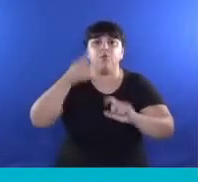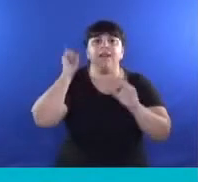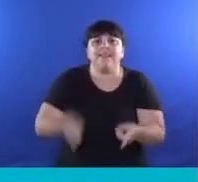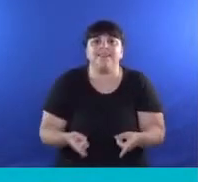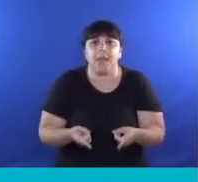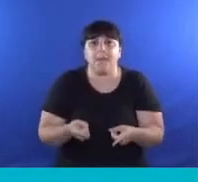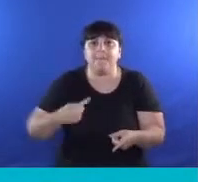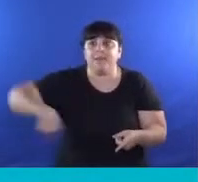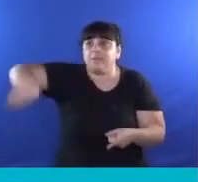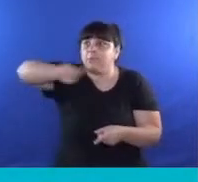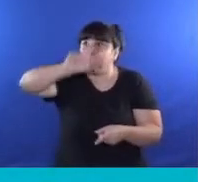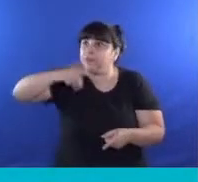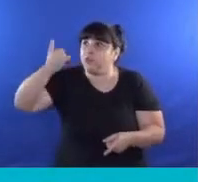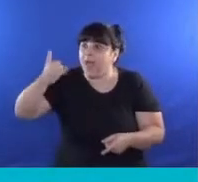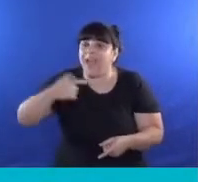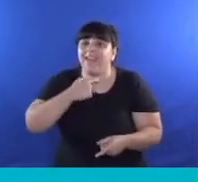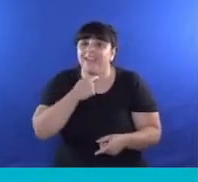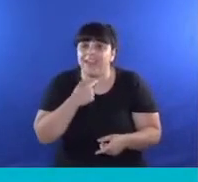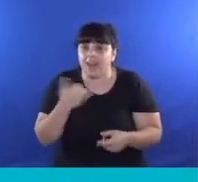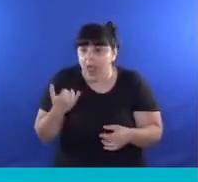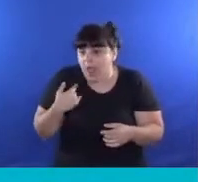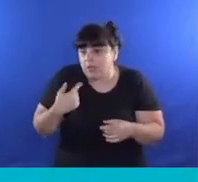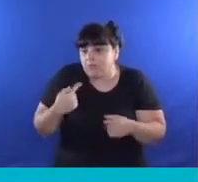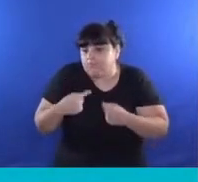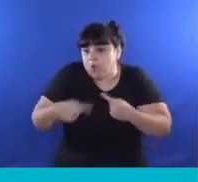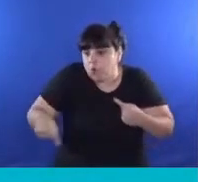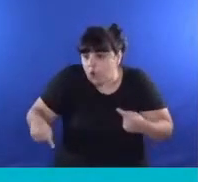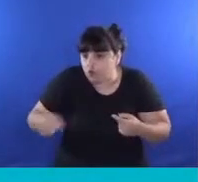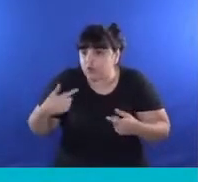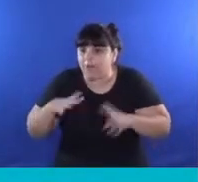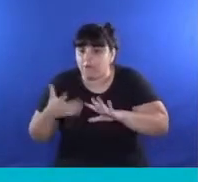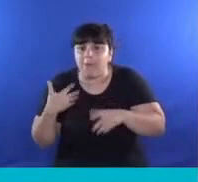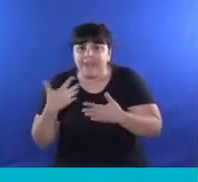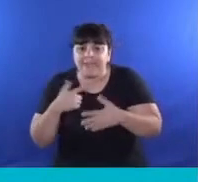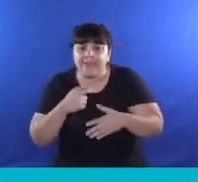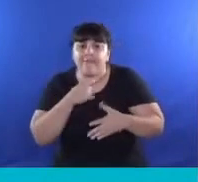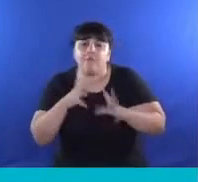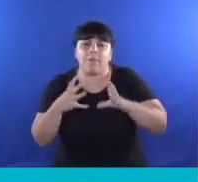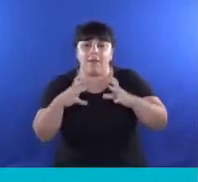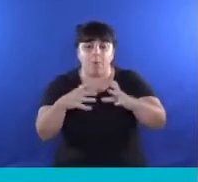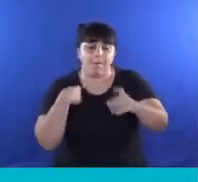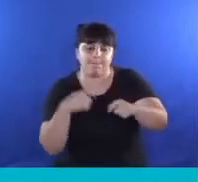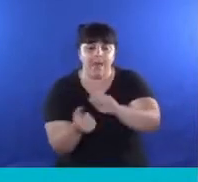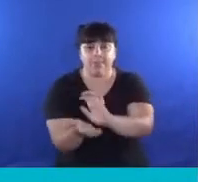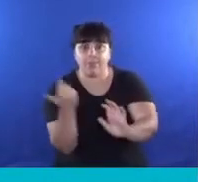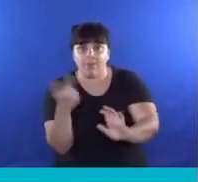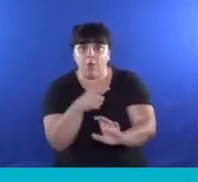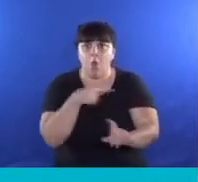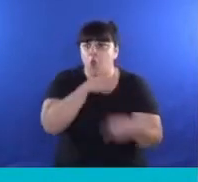a quienes quieren, con las herramientas, desactivarla. Gobernaron